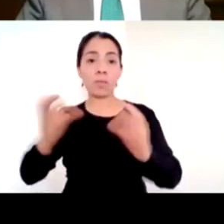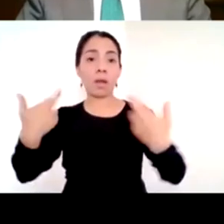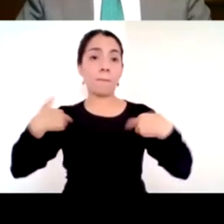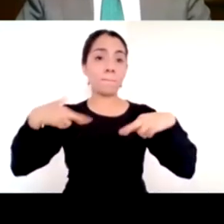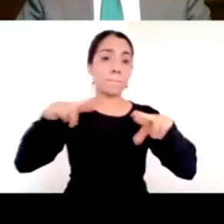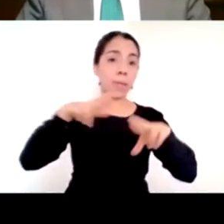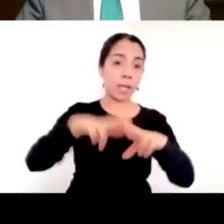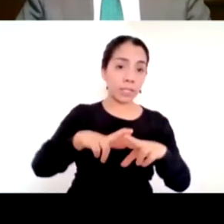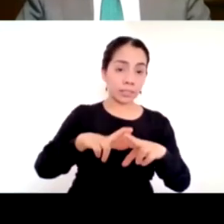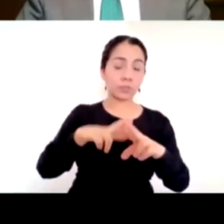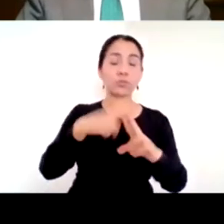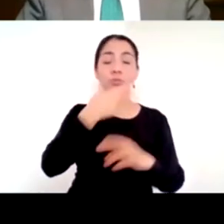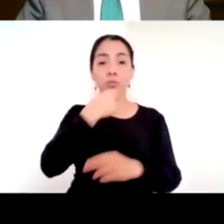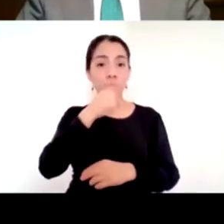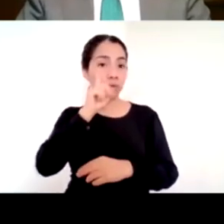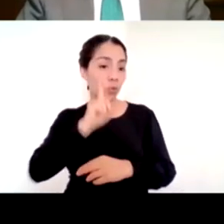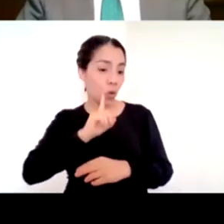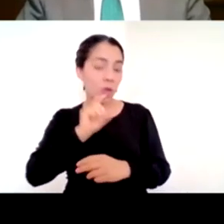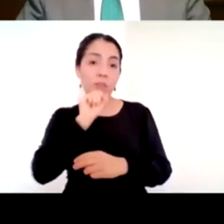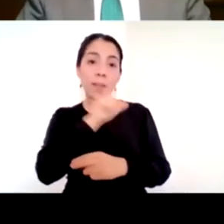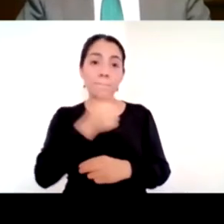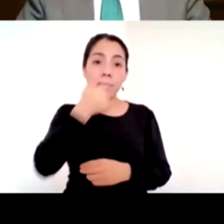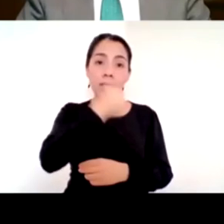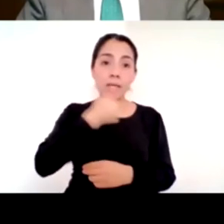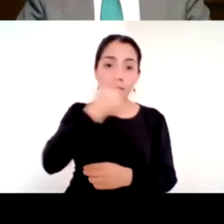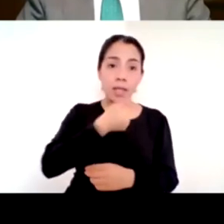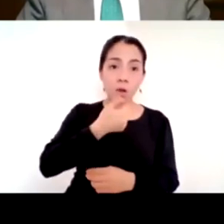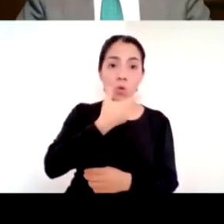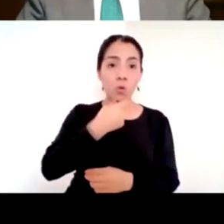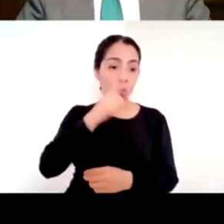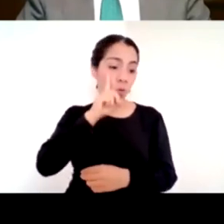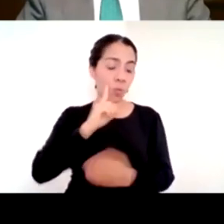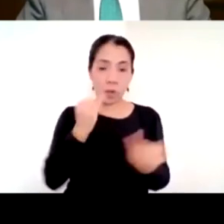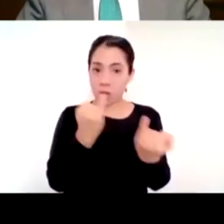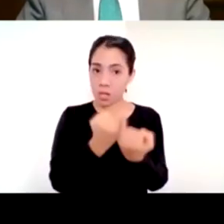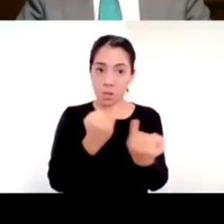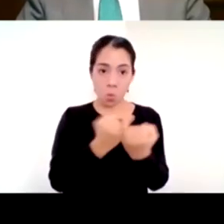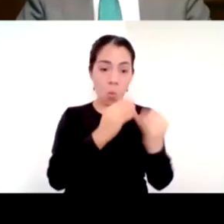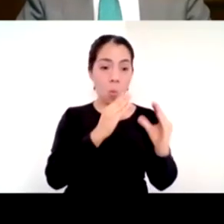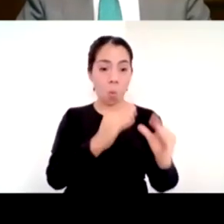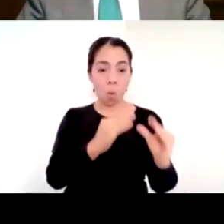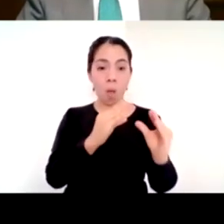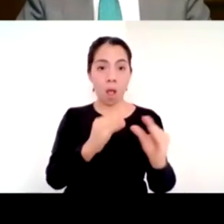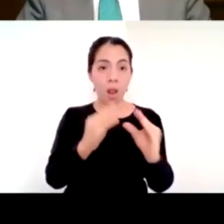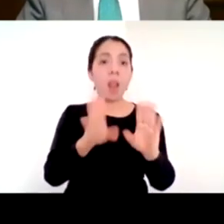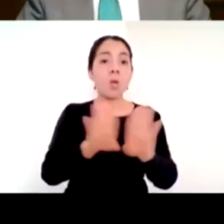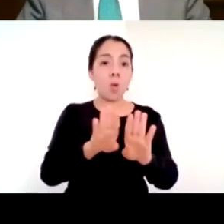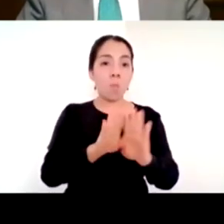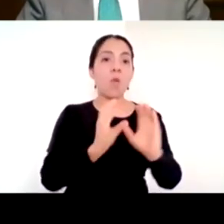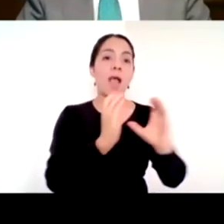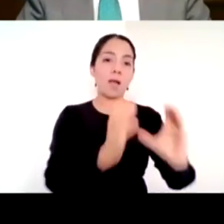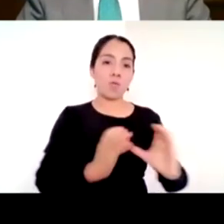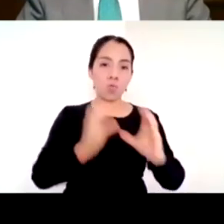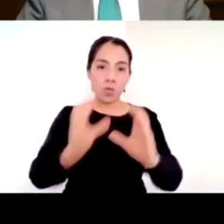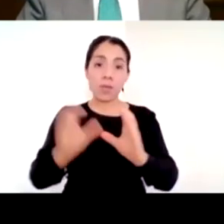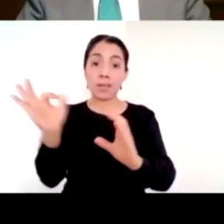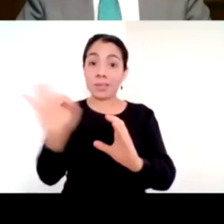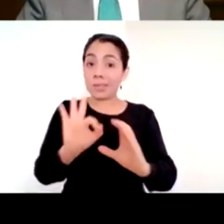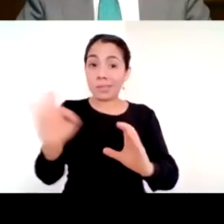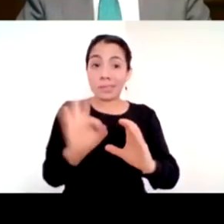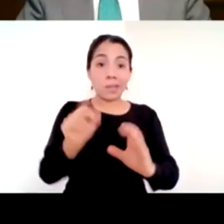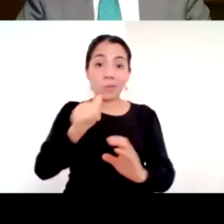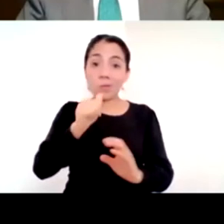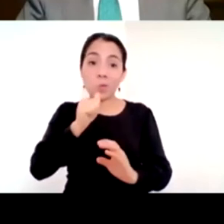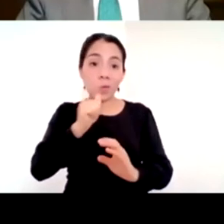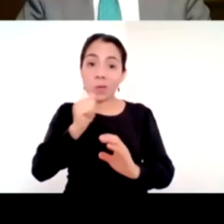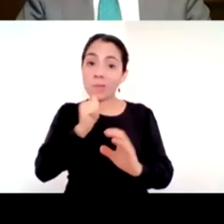pedagógicos. Así se vino desarrollando Aprende en Casa, que como comentamos no fue un esfuerzo menor, creo